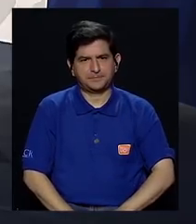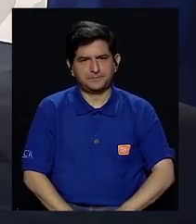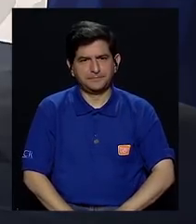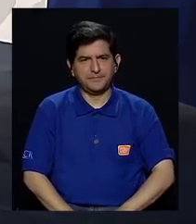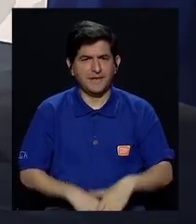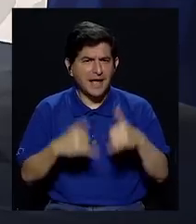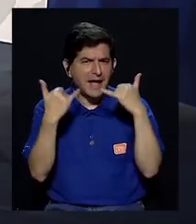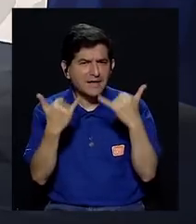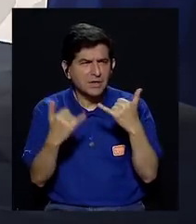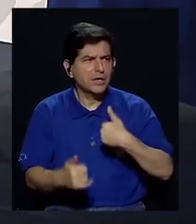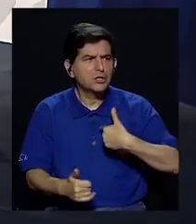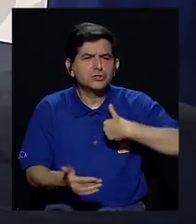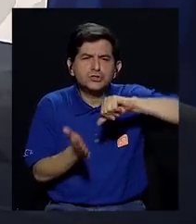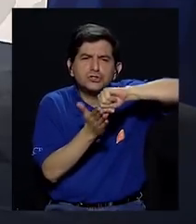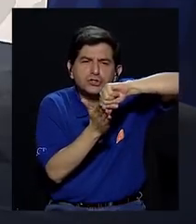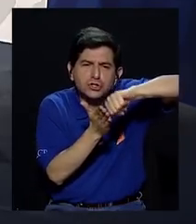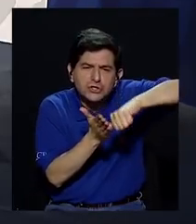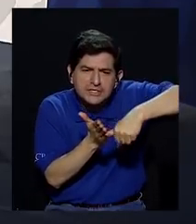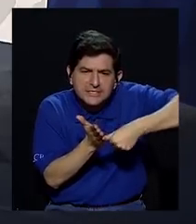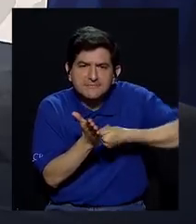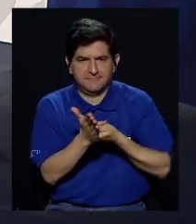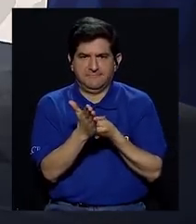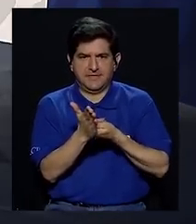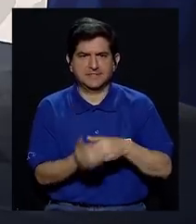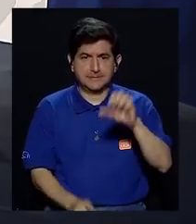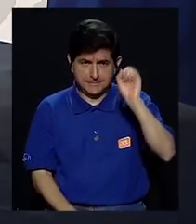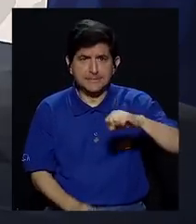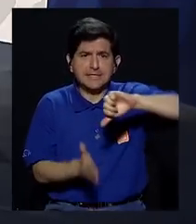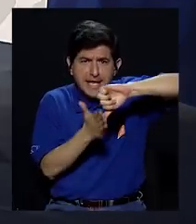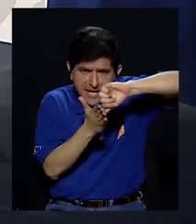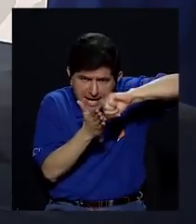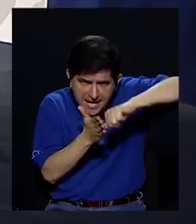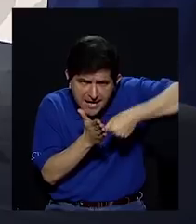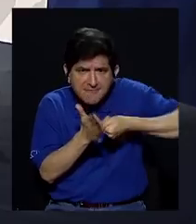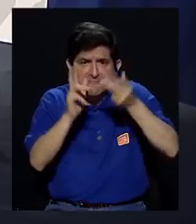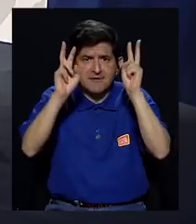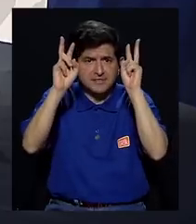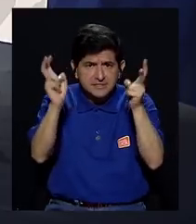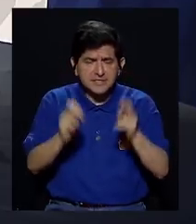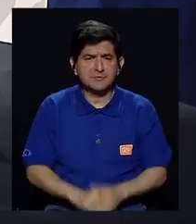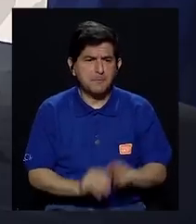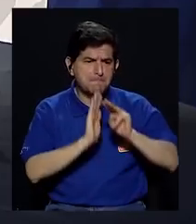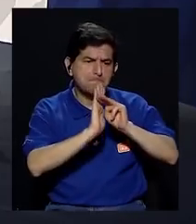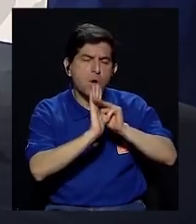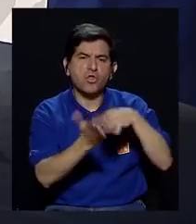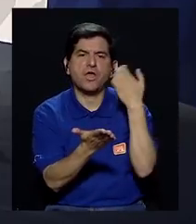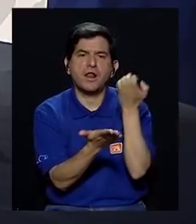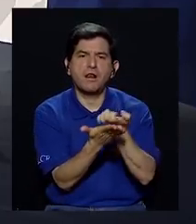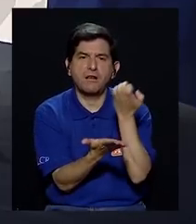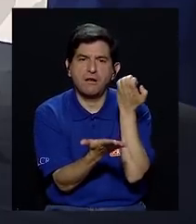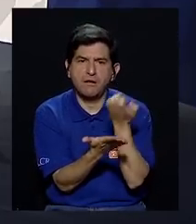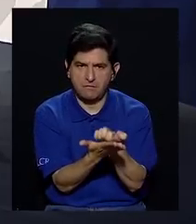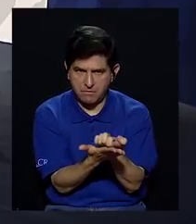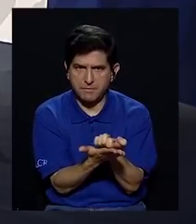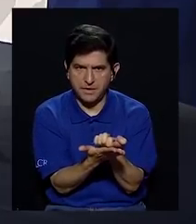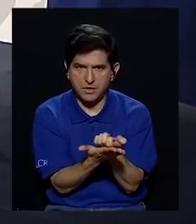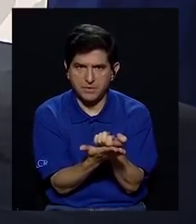¿En la mesa, en estos días que se descartaron? Yo insistiría en el tema del modelo económico,